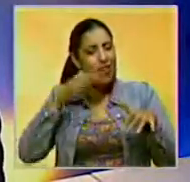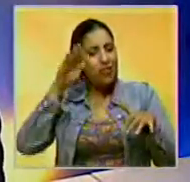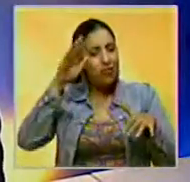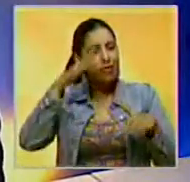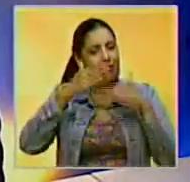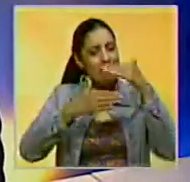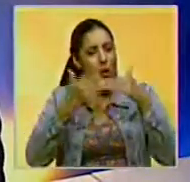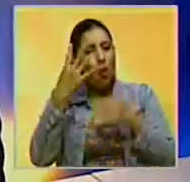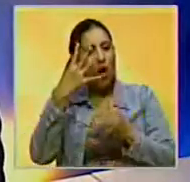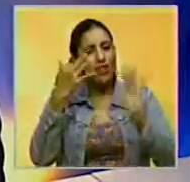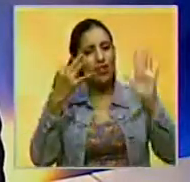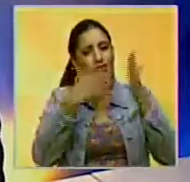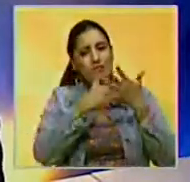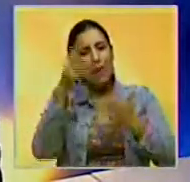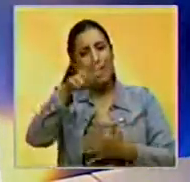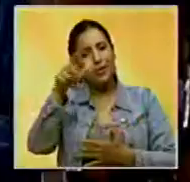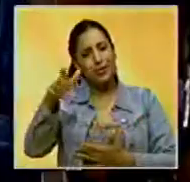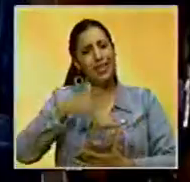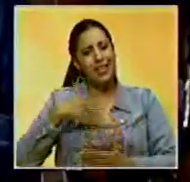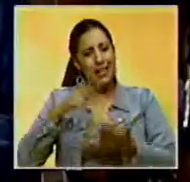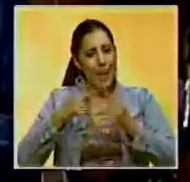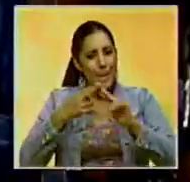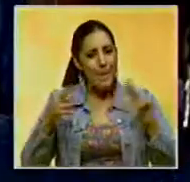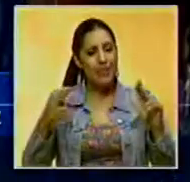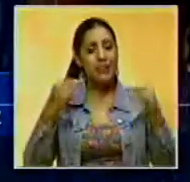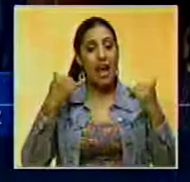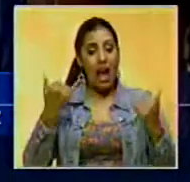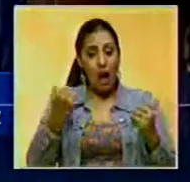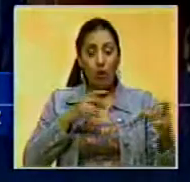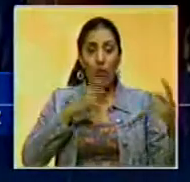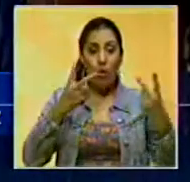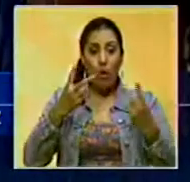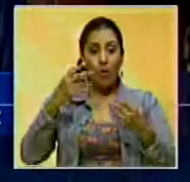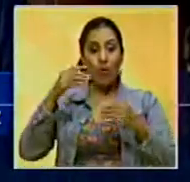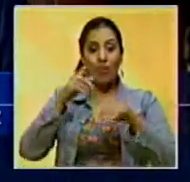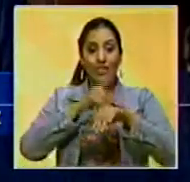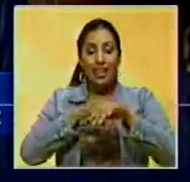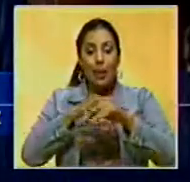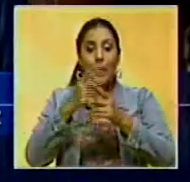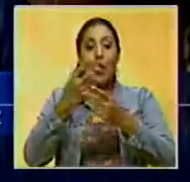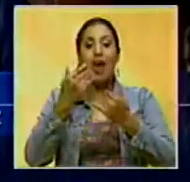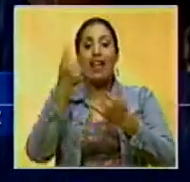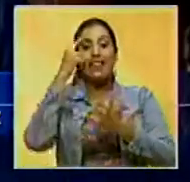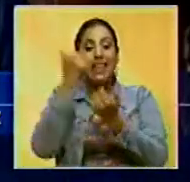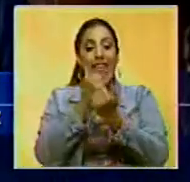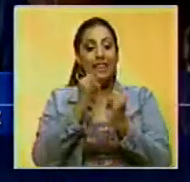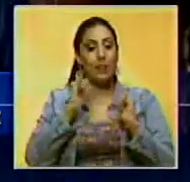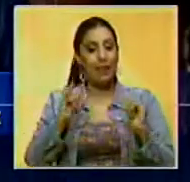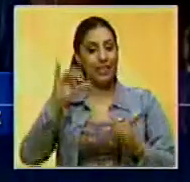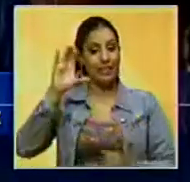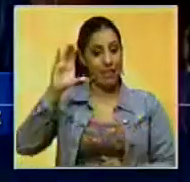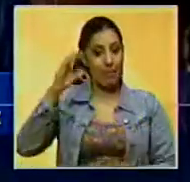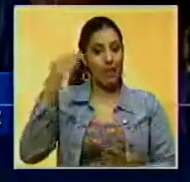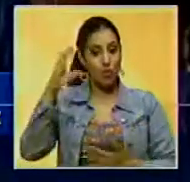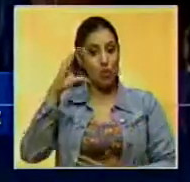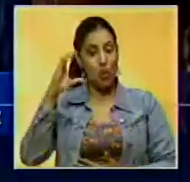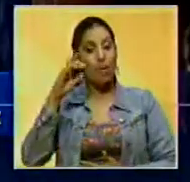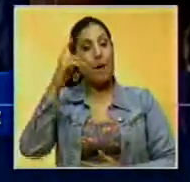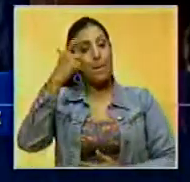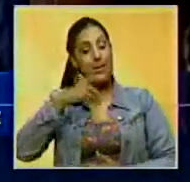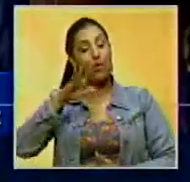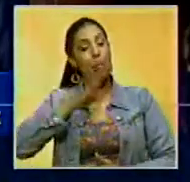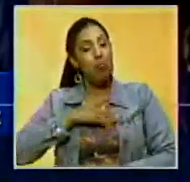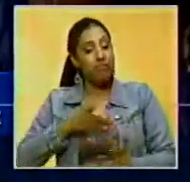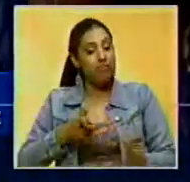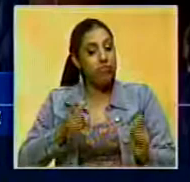48 millones de habitantes. En la instalación del nuevo periodo legislativo durante el día de la independencia de esa nación, Santos aseguró que